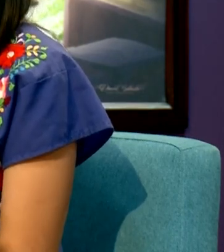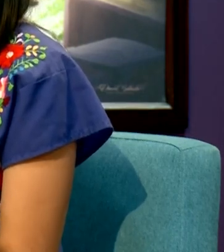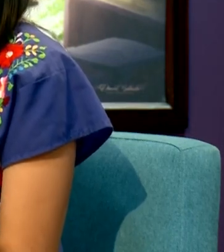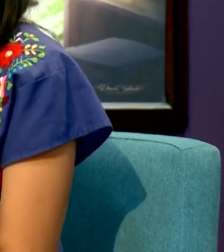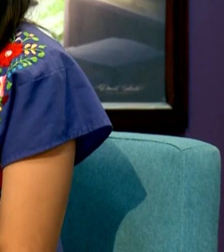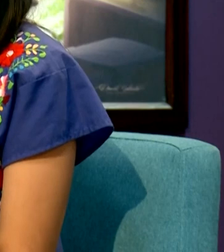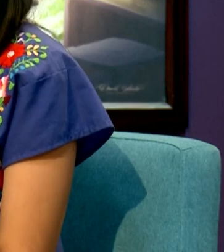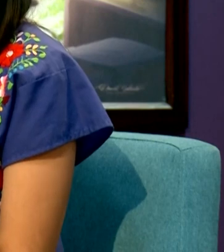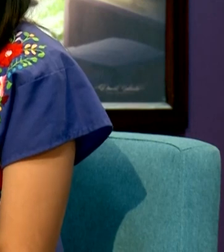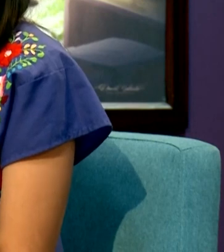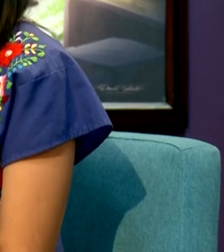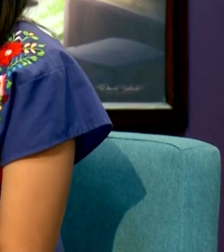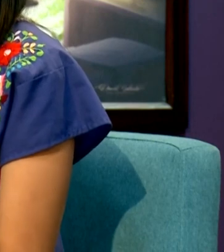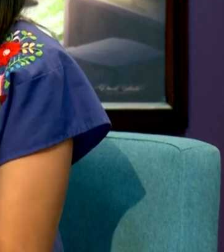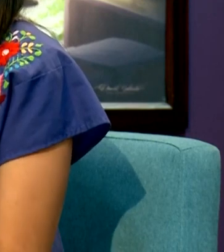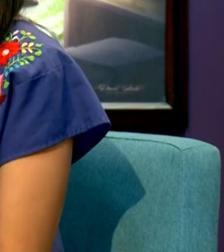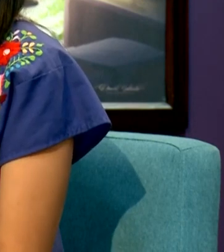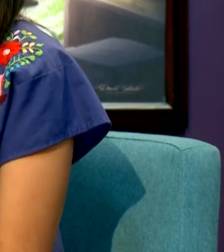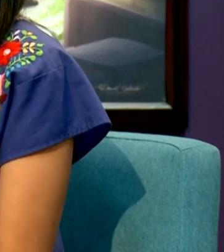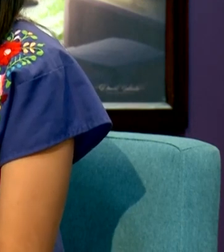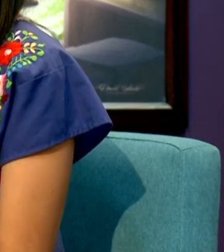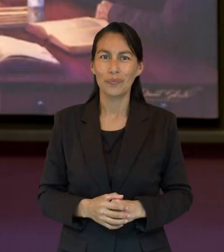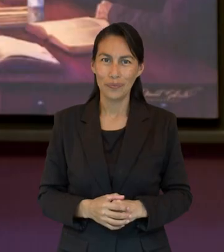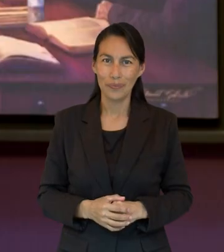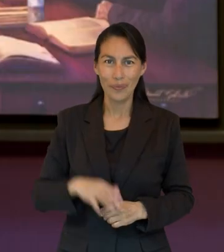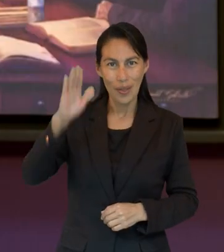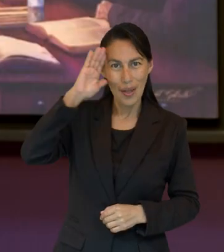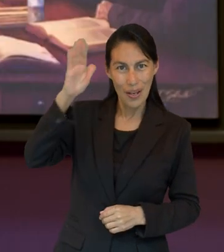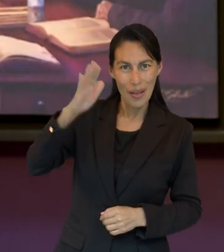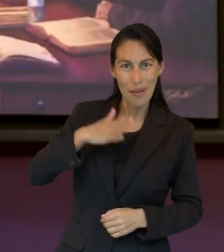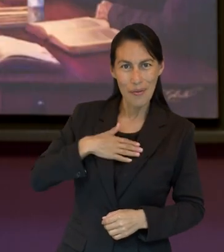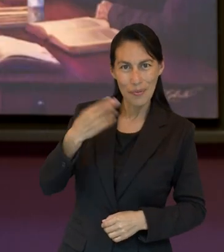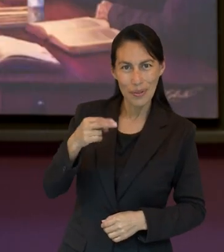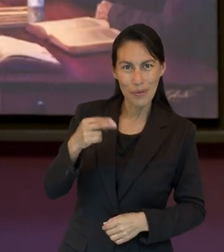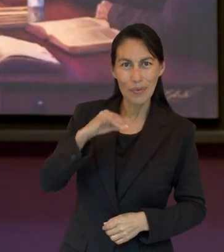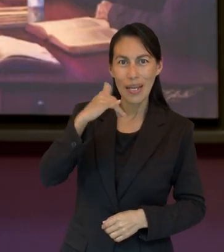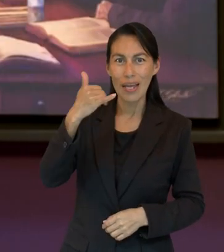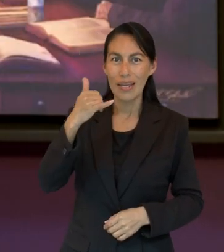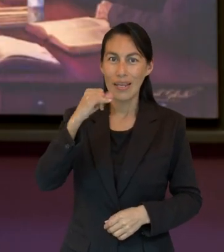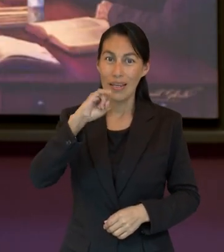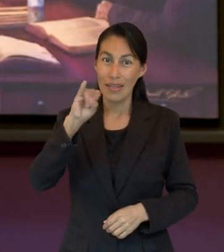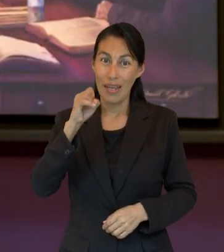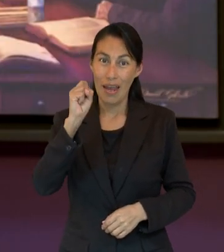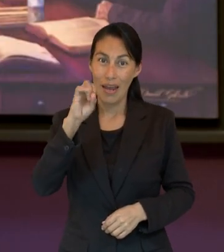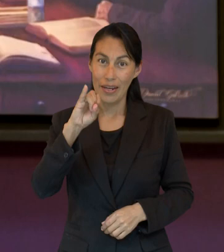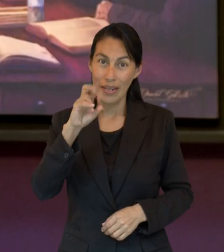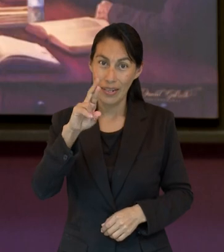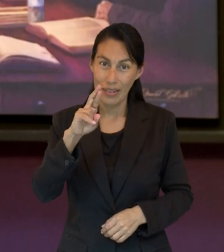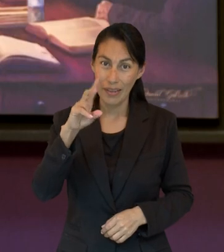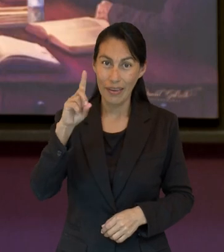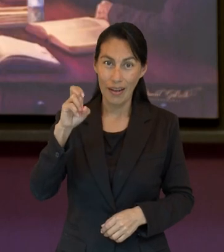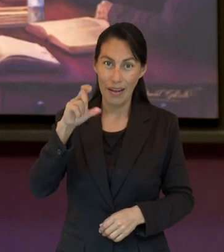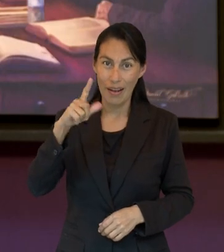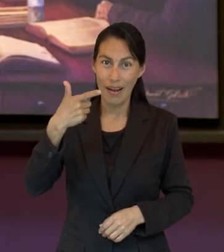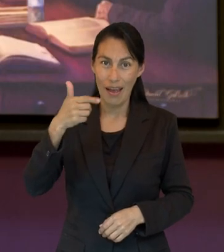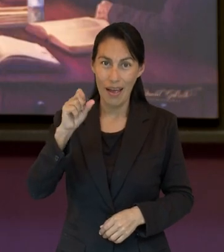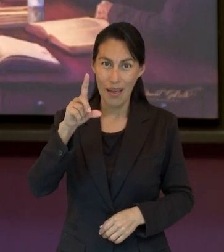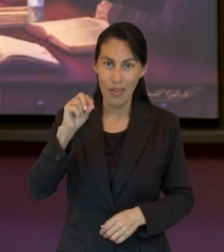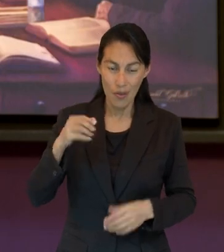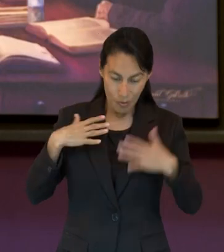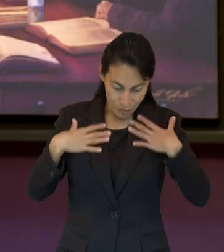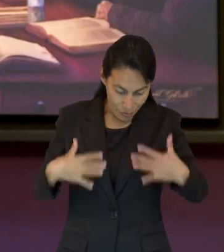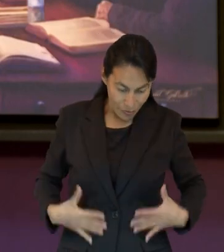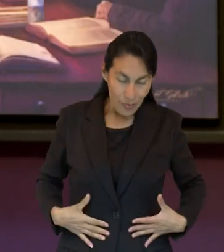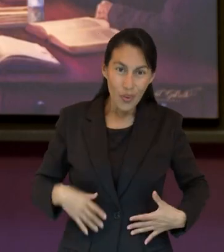México, con 570 municipios. Bueno, mi nombre es Yair Delgado Gutiérrez y yo porto una camisa